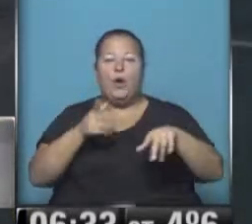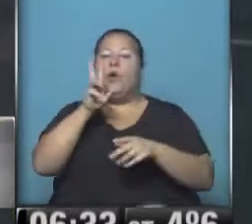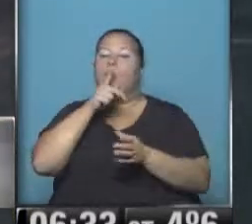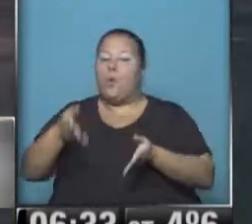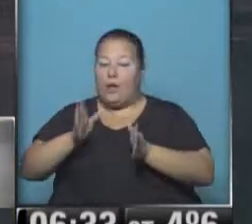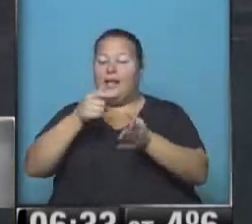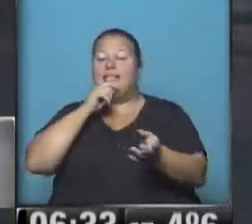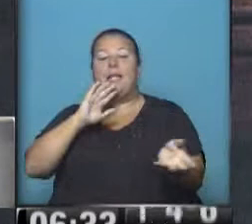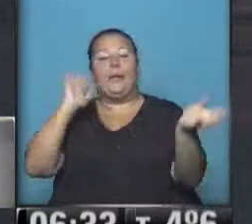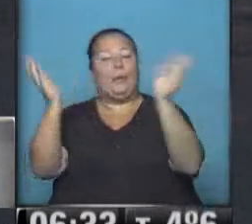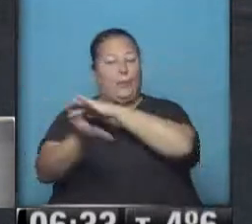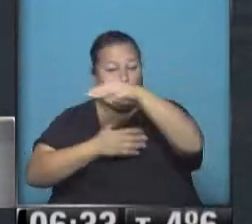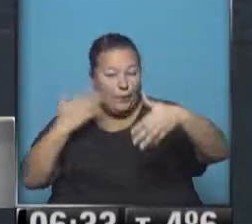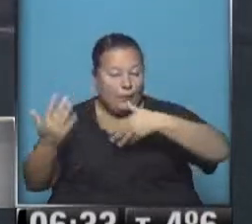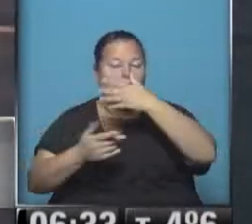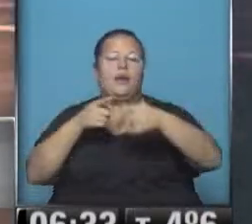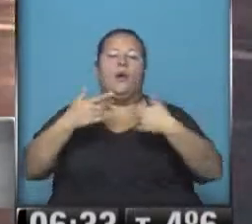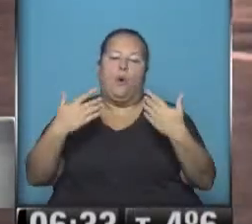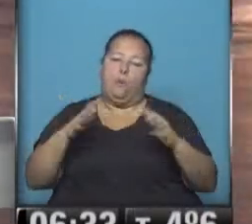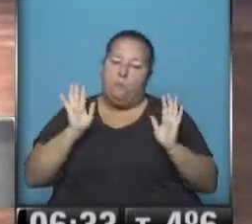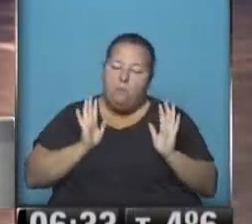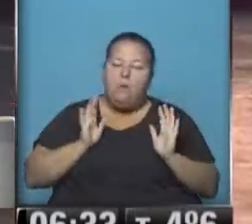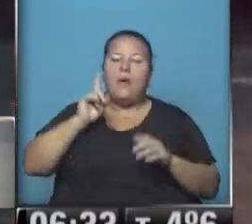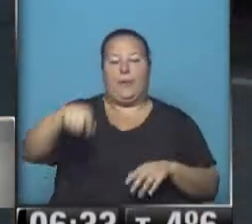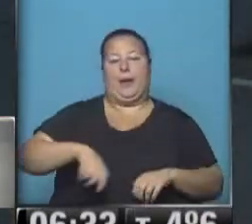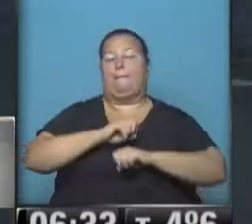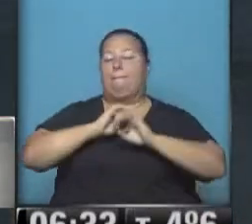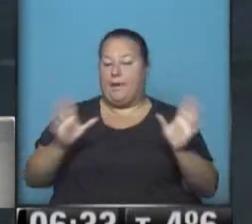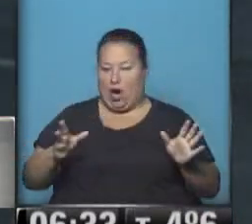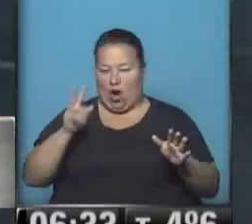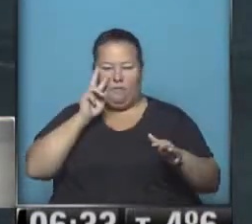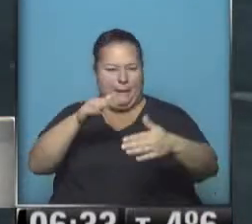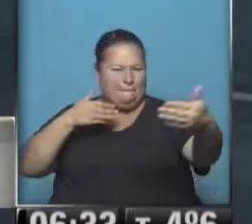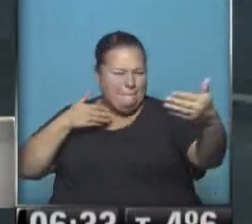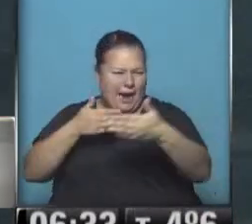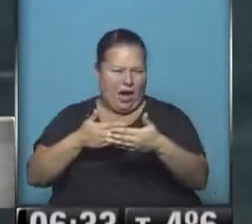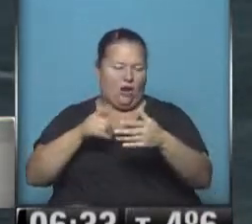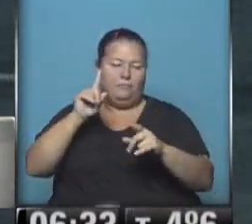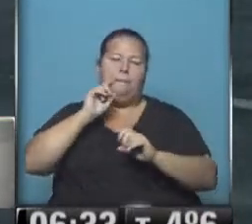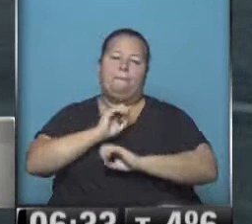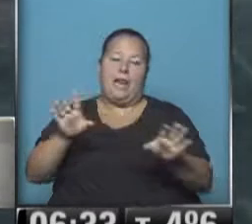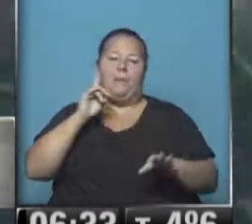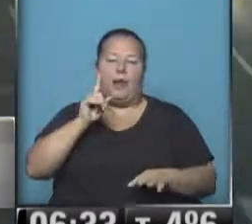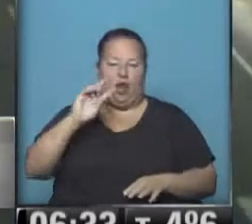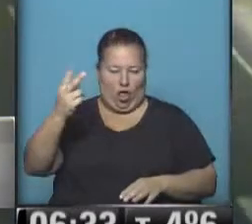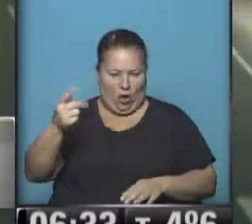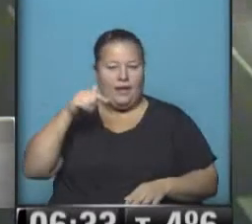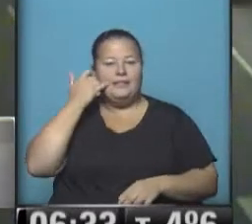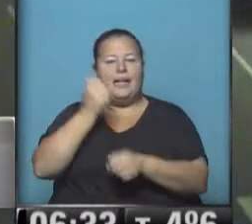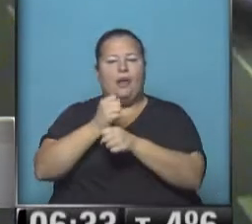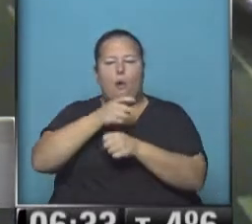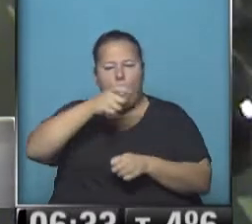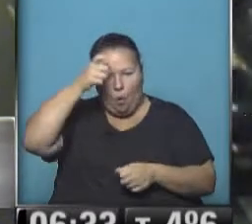ruta. Si cambia la dirección del viento, esto puede perjudicar, hay más, la visibilidad y el tema se puede llegar a complicar. Ya están trabajando